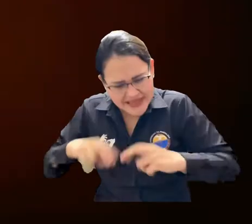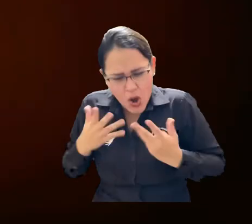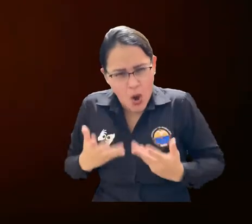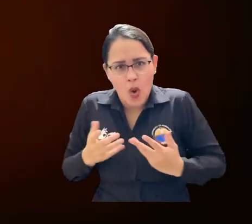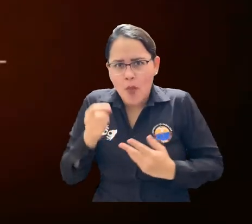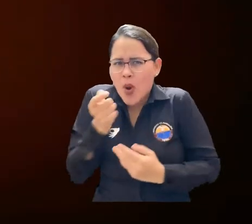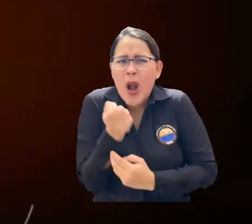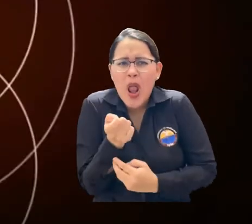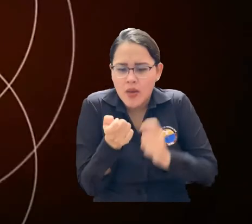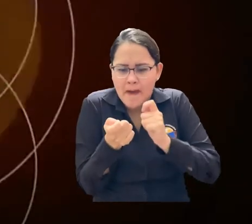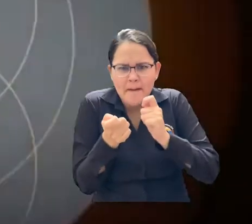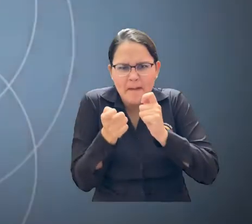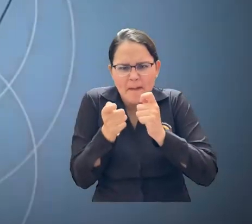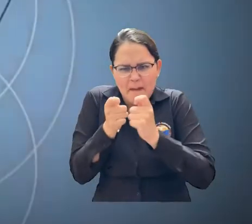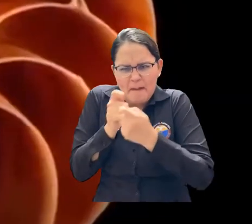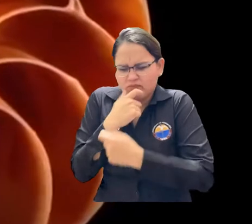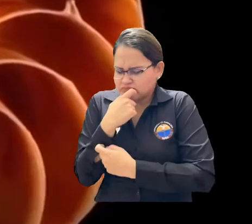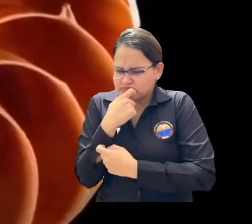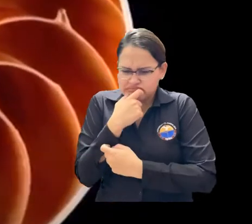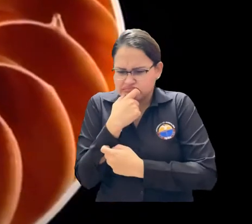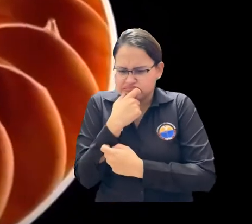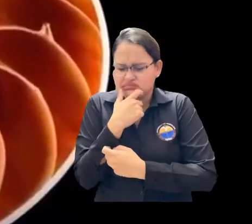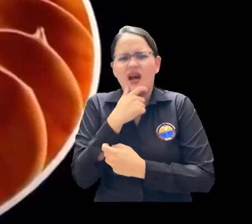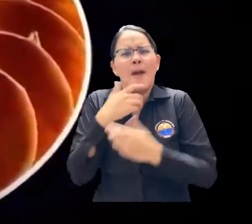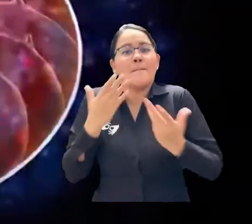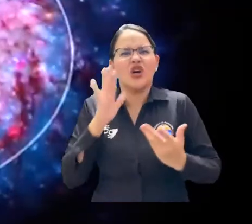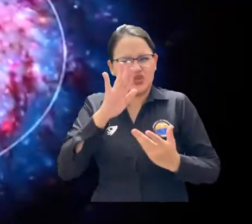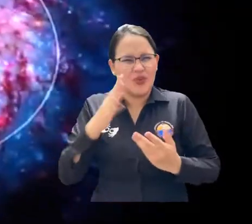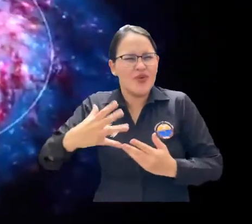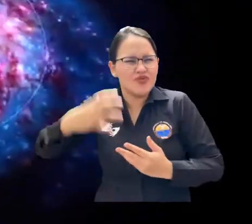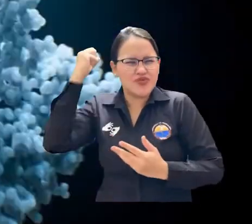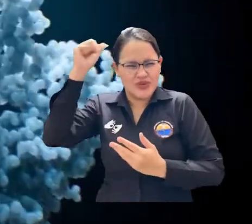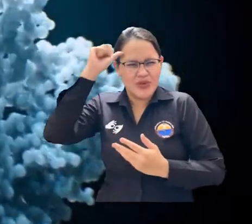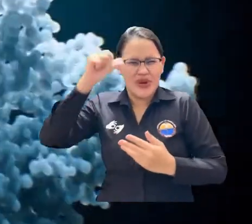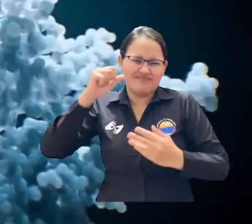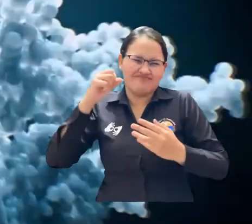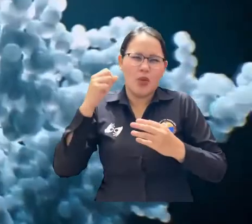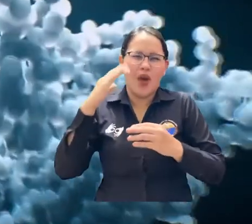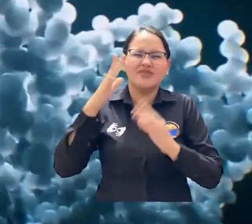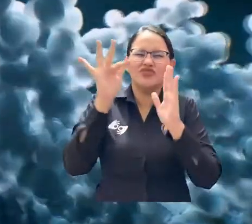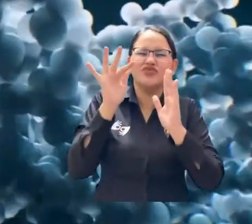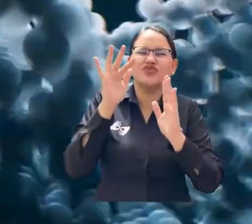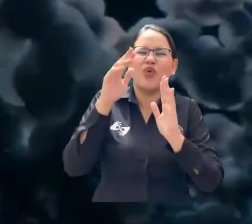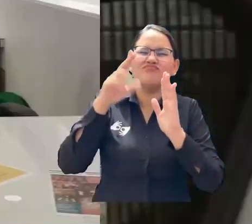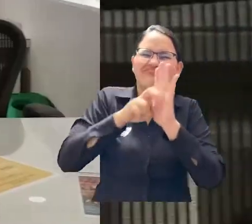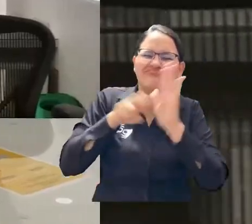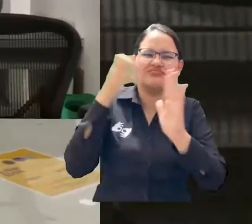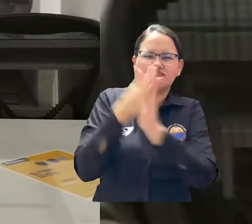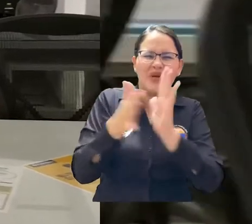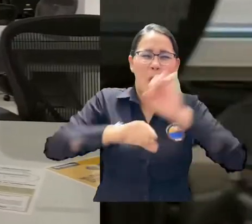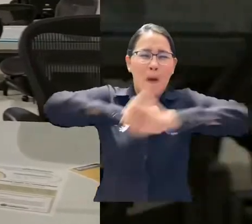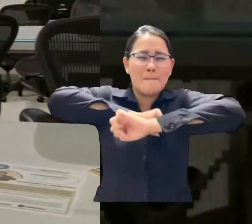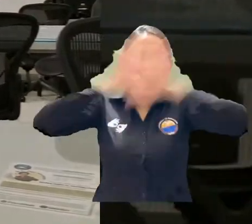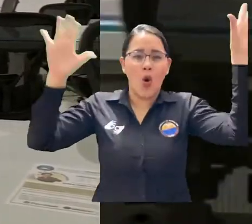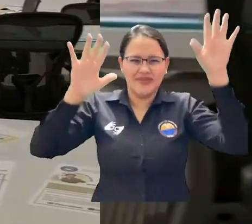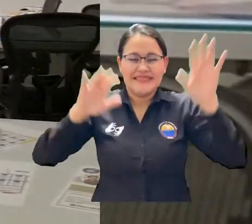transformarse y para influenciar en el principio del universo en la explosión conocida como Big Bang. Durante una semana